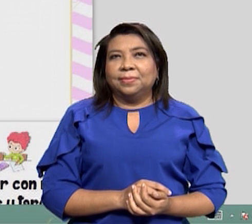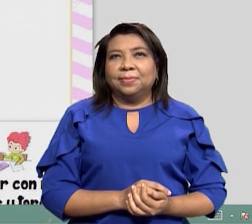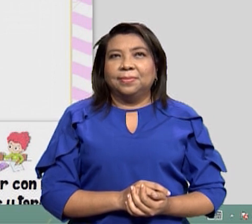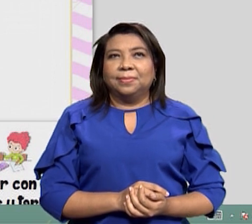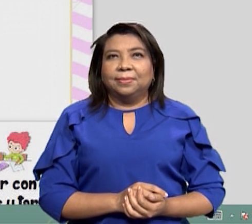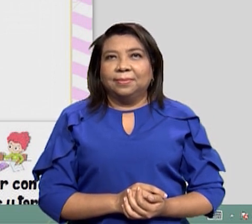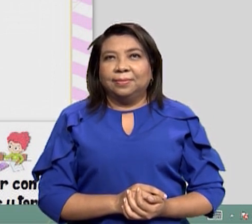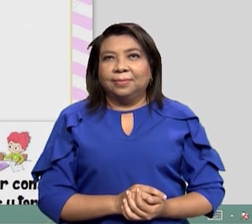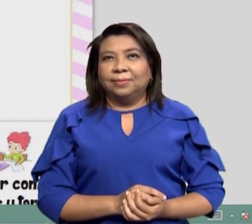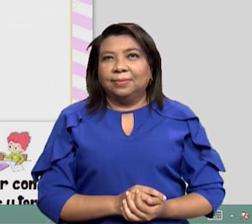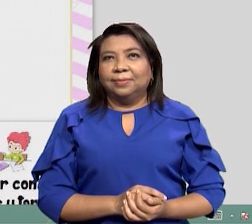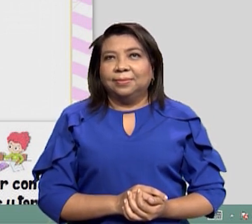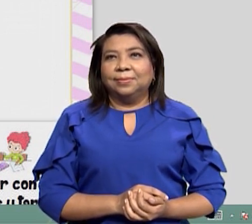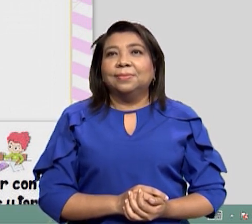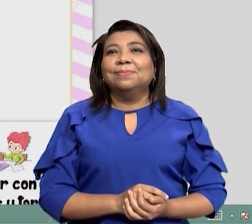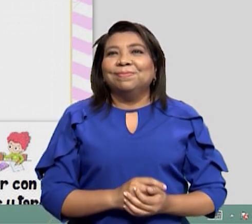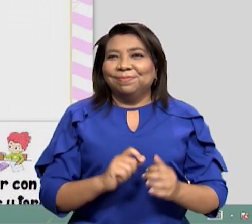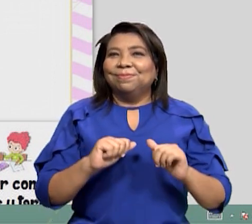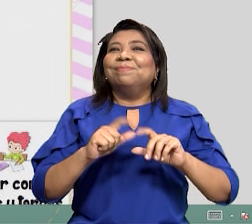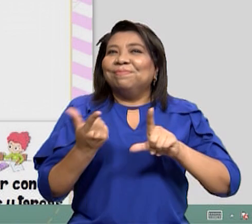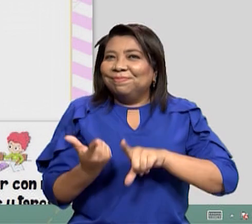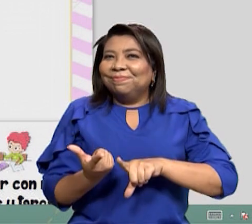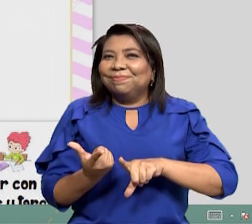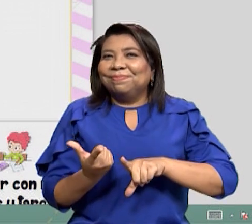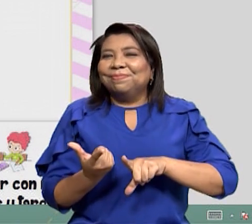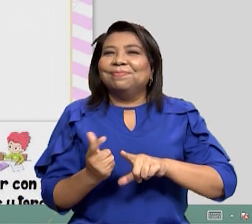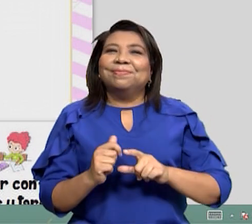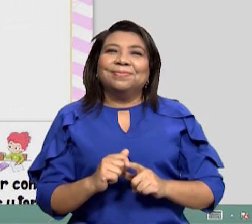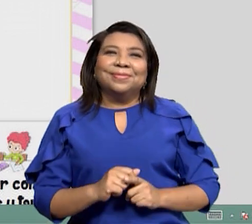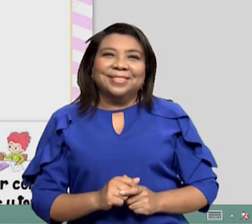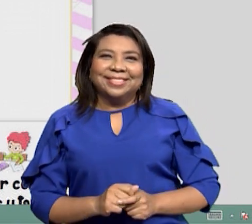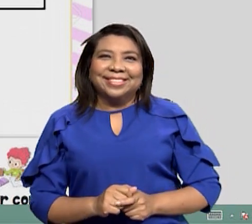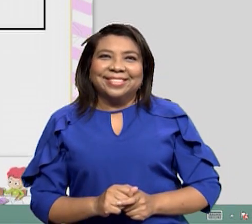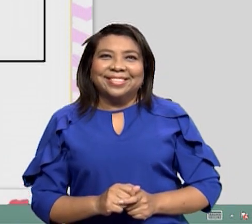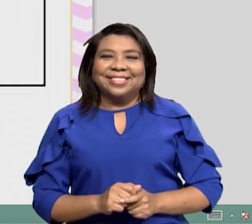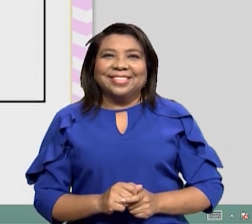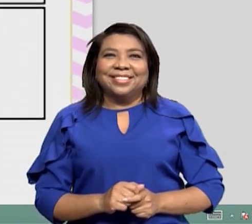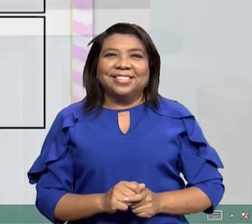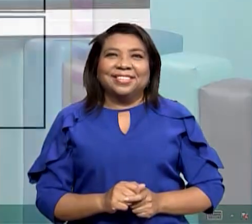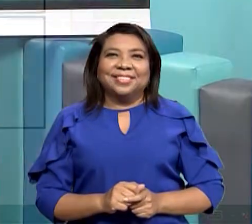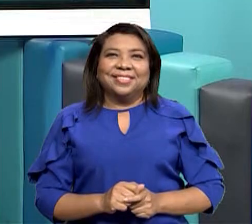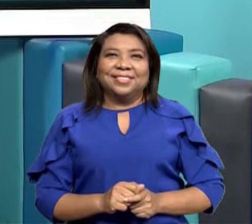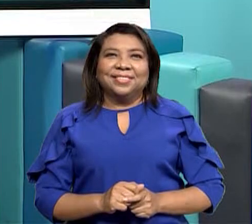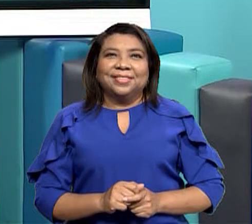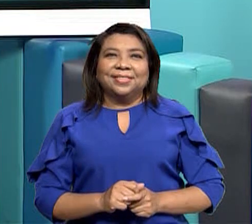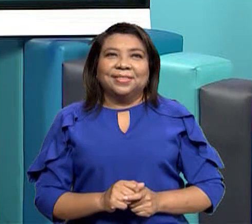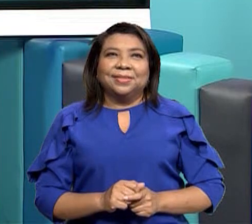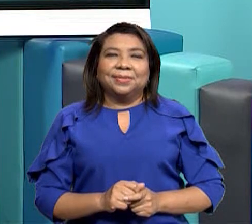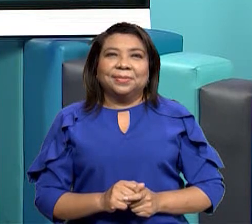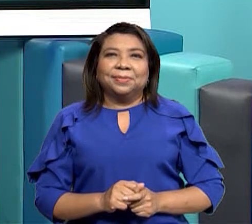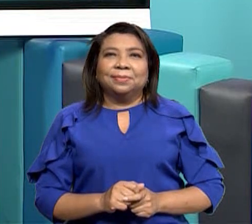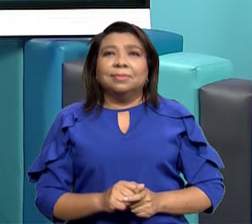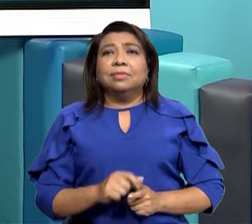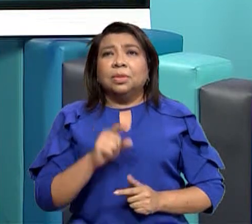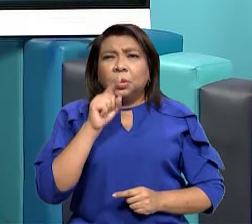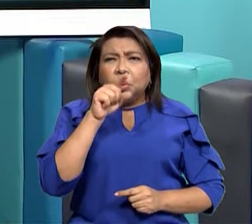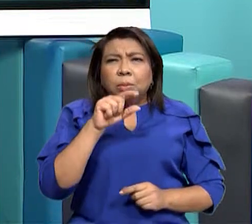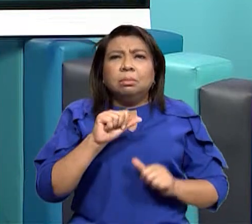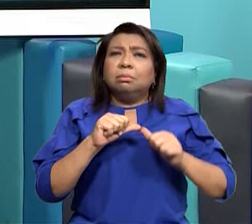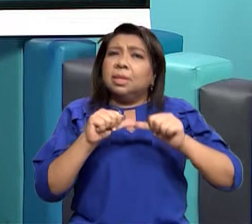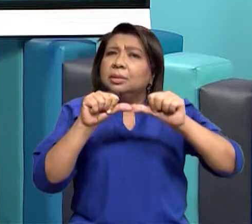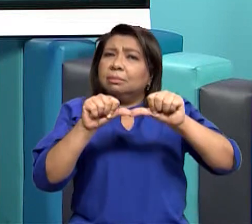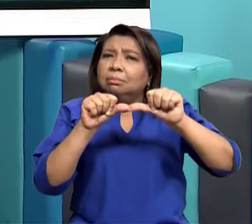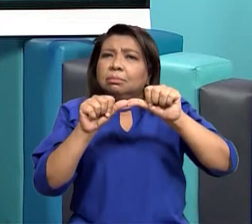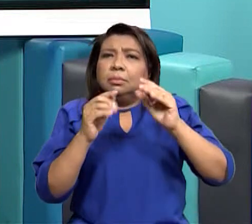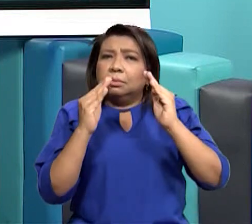A ver, a ver Que se quede quietecita Aquí está Ok Sería un deber Muy bien De esta forma vas a poder observar Y vas a